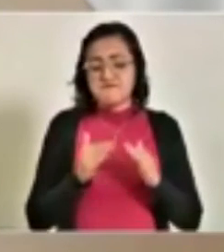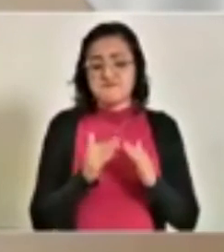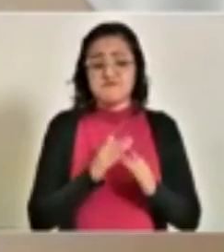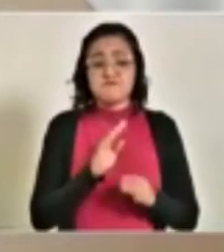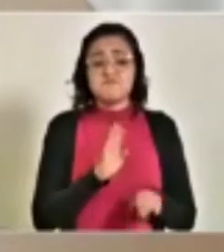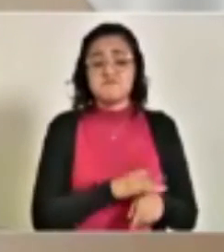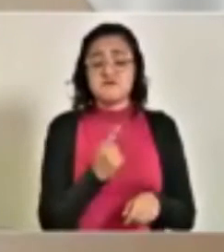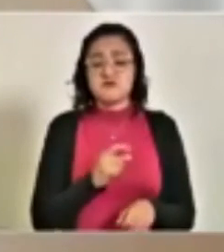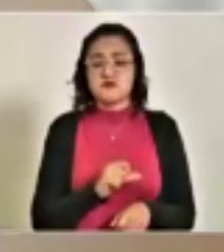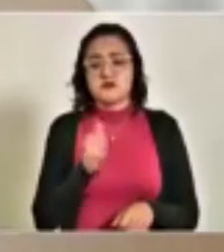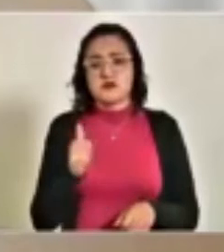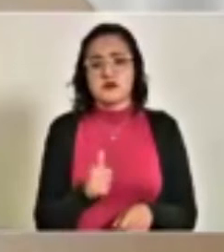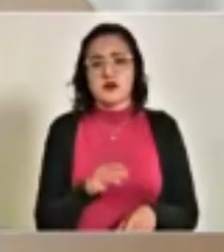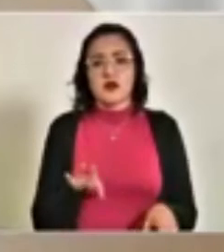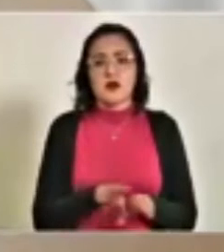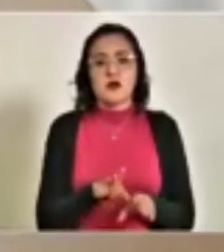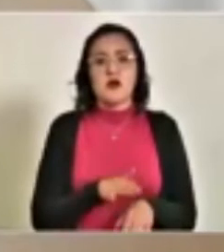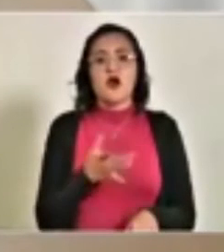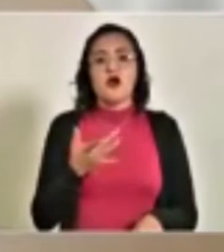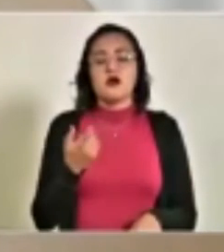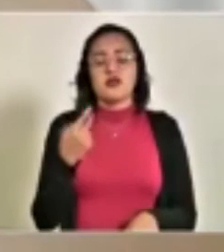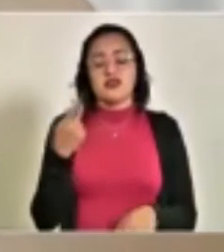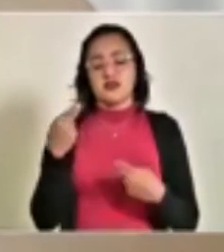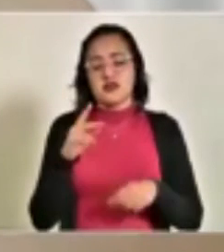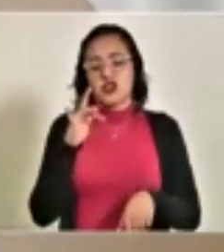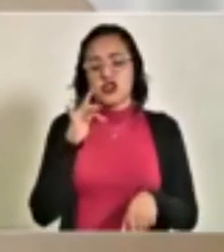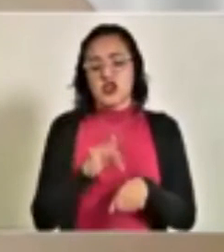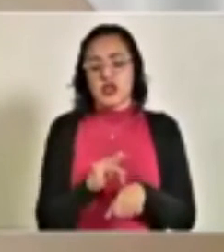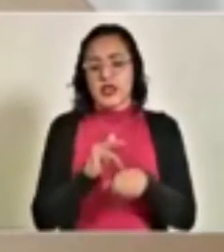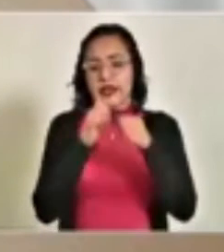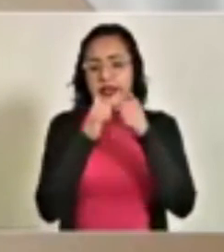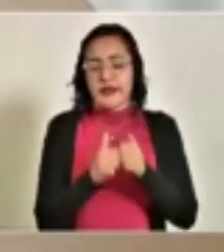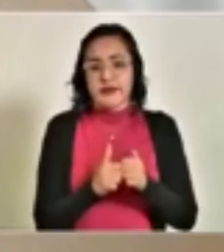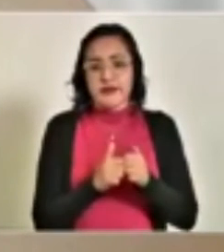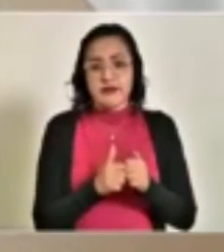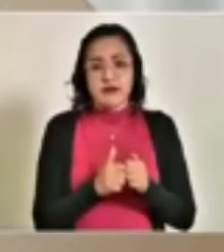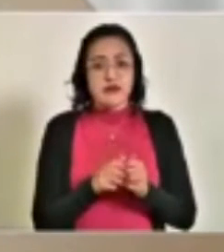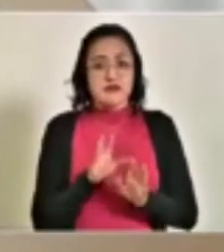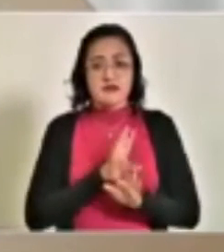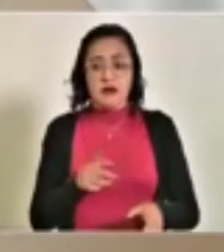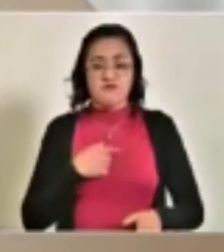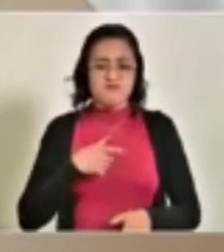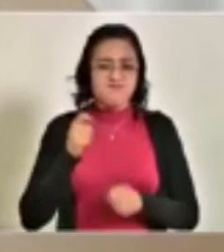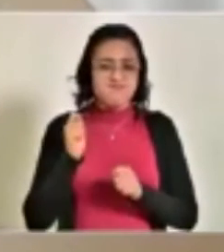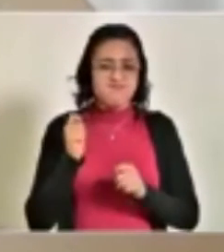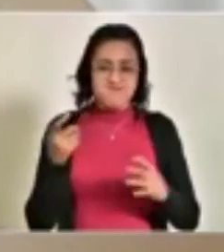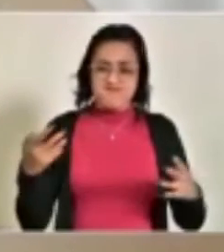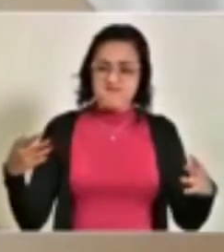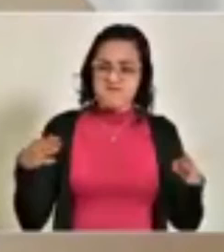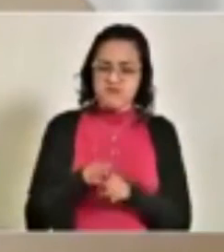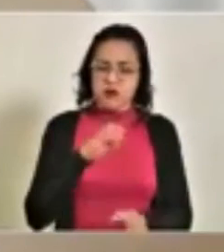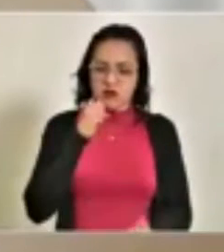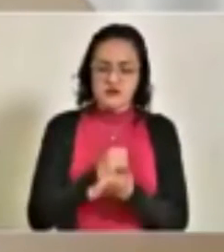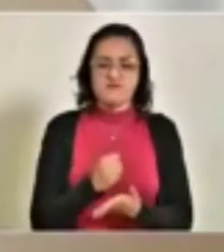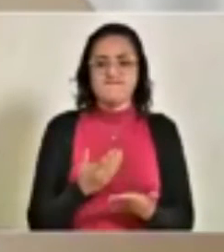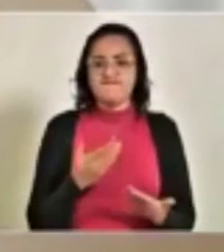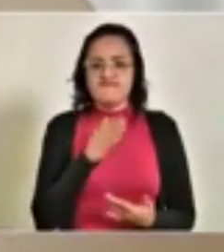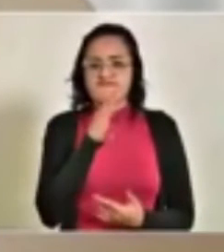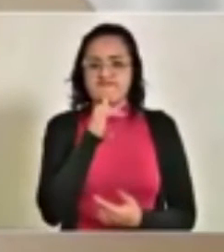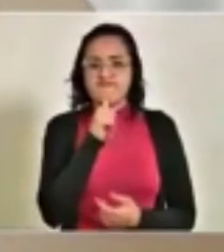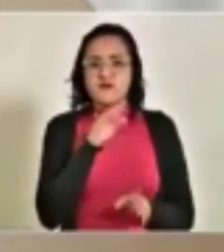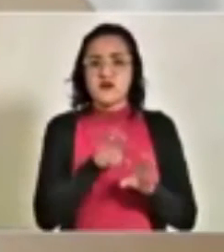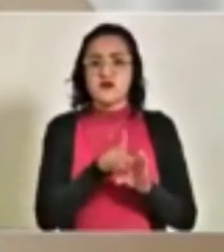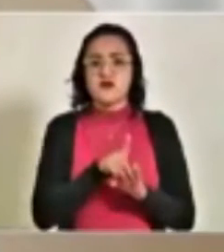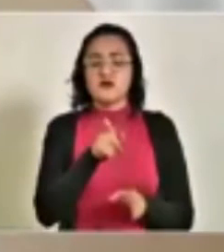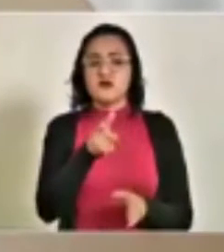lo otro hubiera sido toque de queda. Hubiera sido restricción de garantías. Hubiera